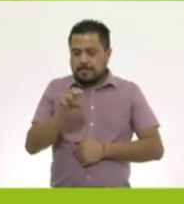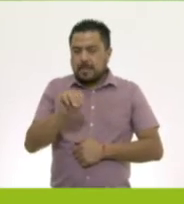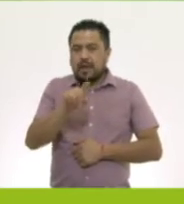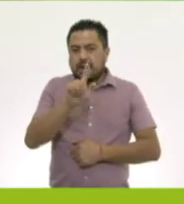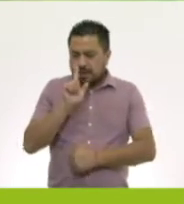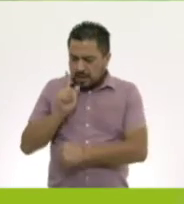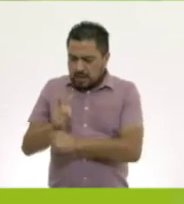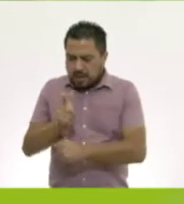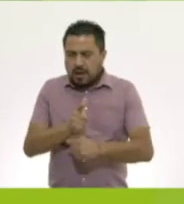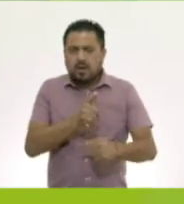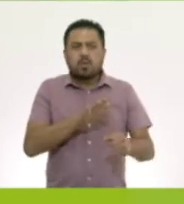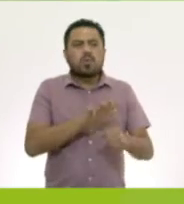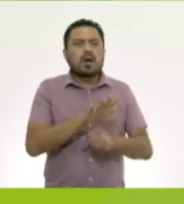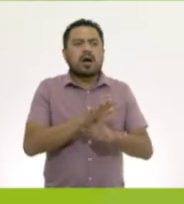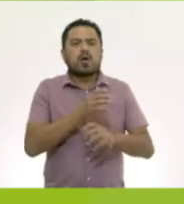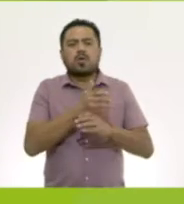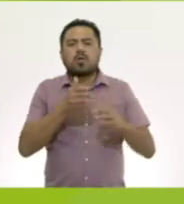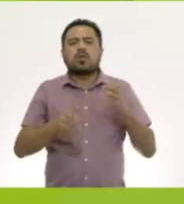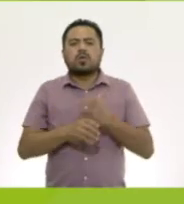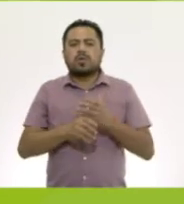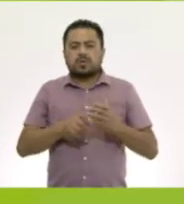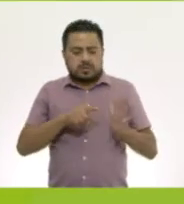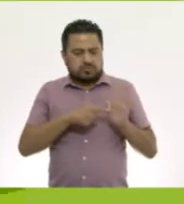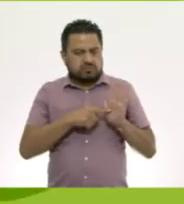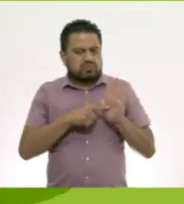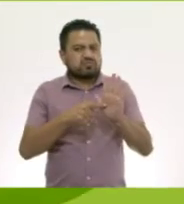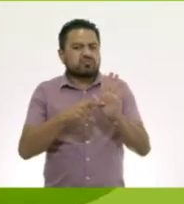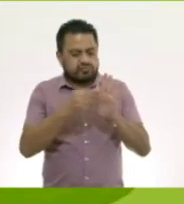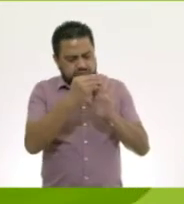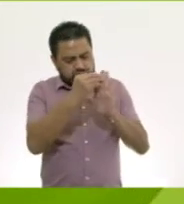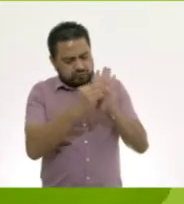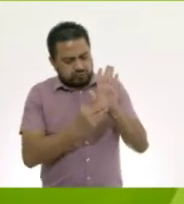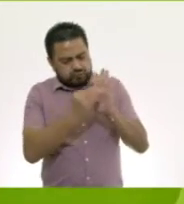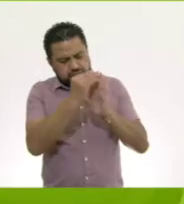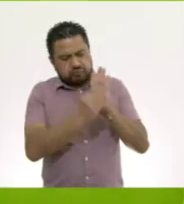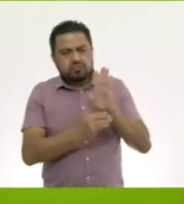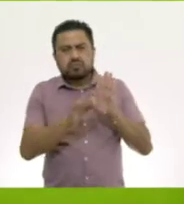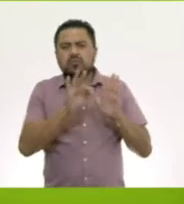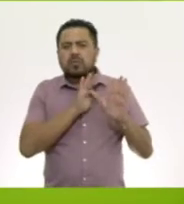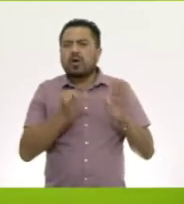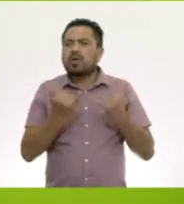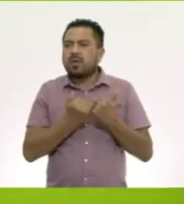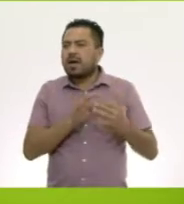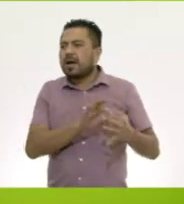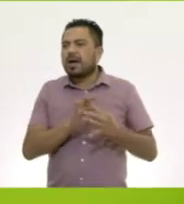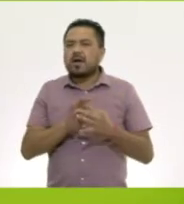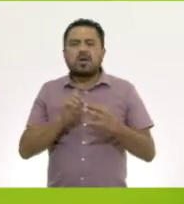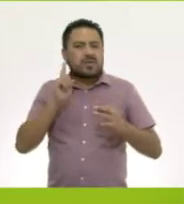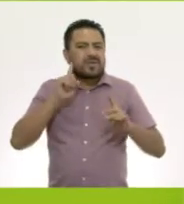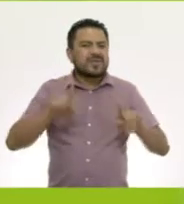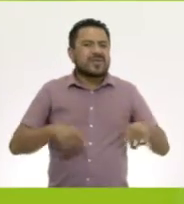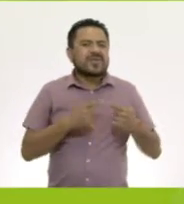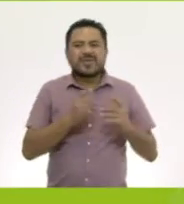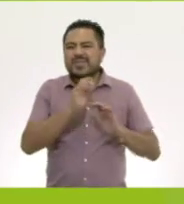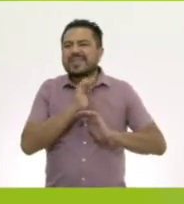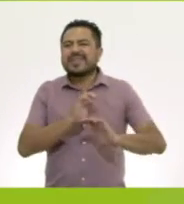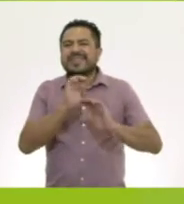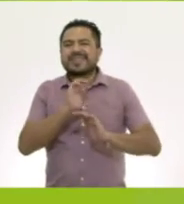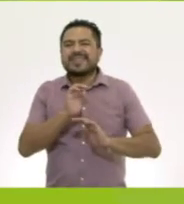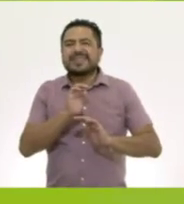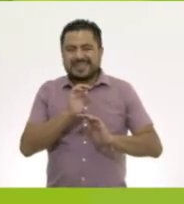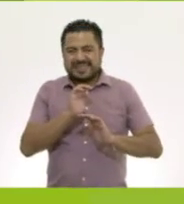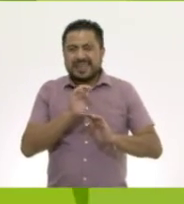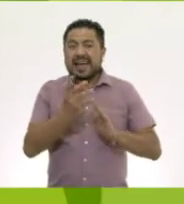Identifica qué objetos o sonidos que aquí se muestran podríamos seguir al ritmo de la canción Cucú cantaba a la rana.